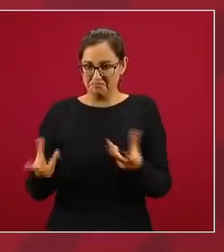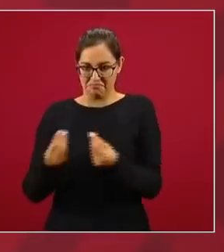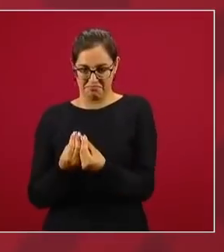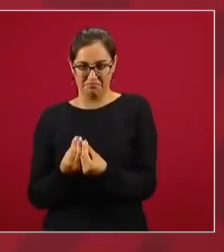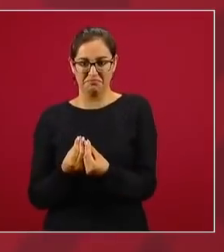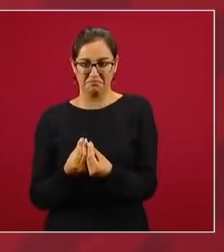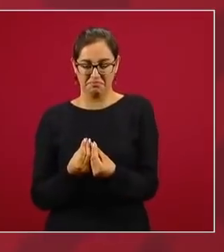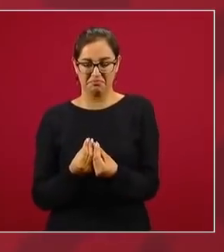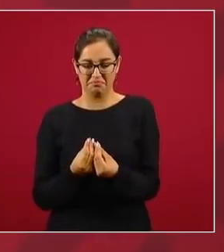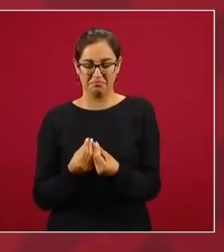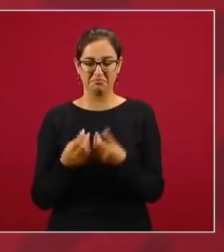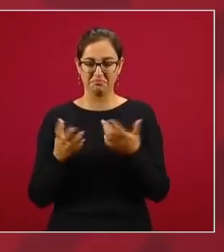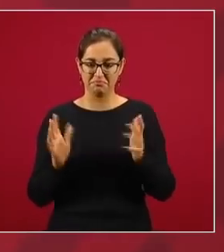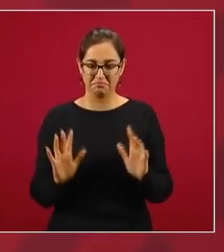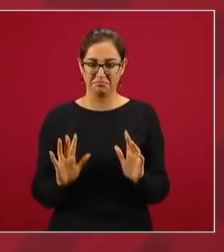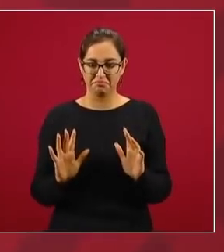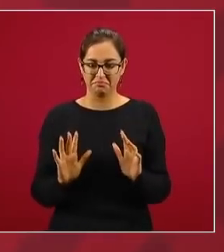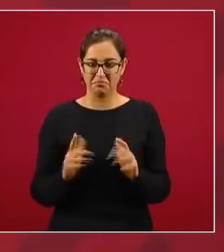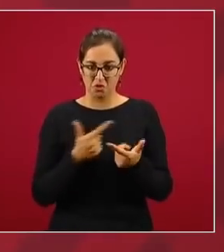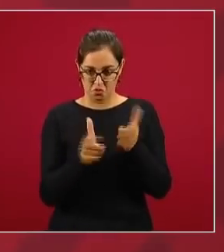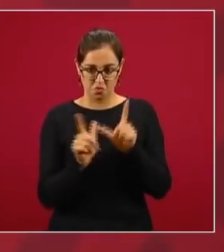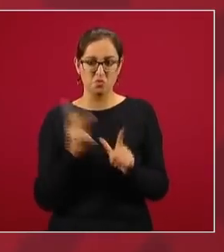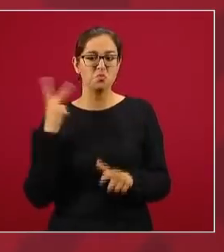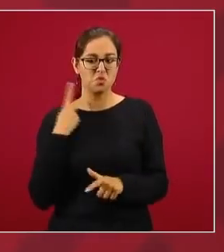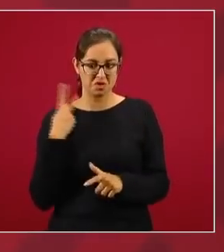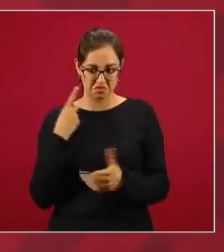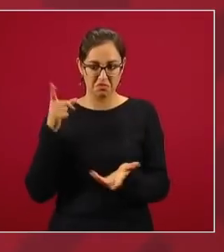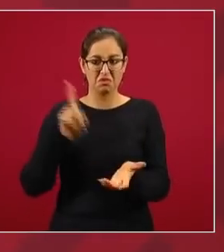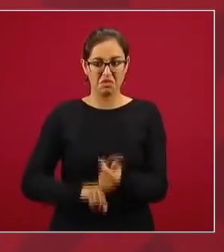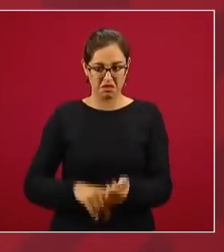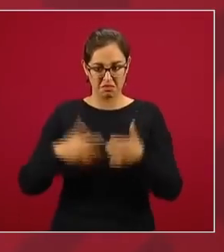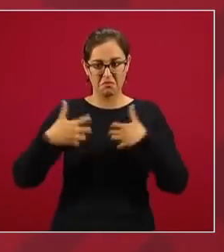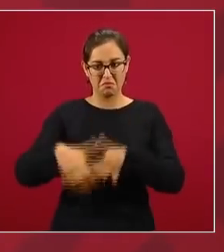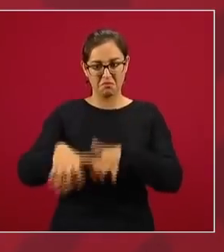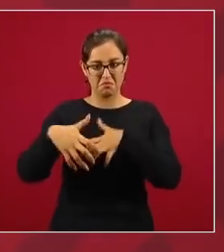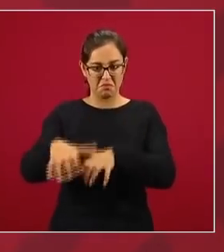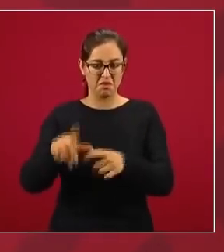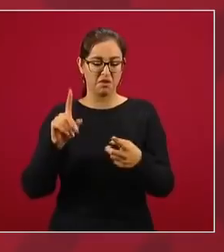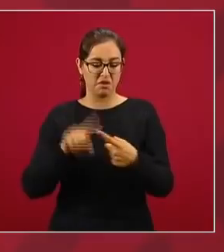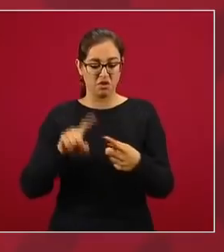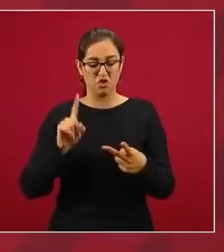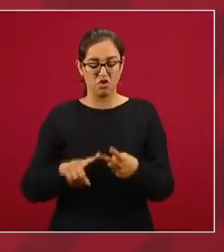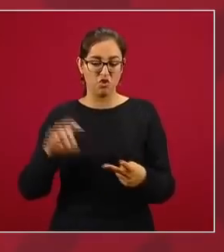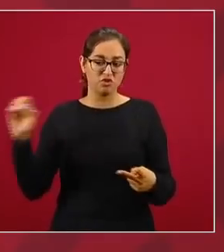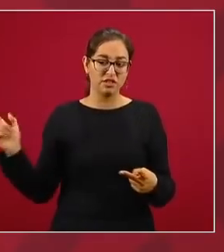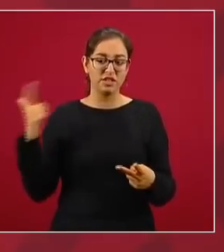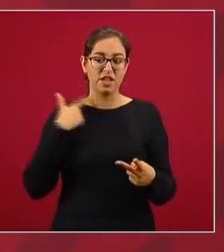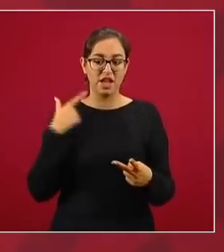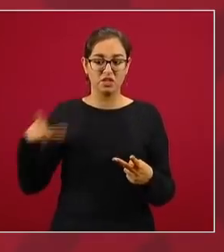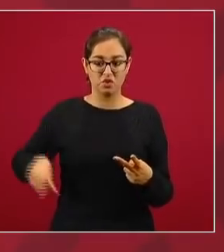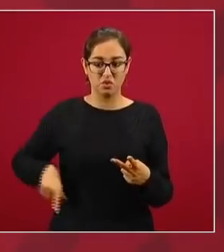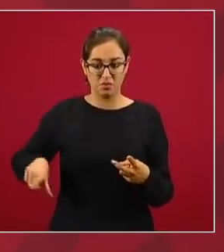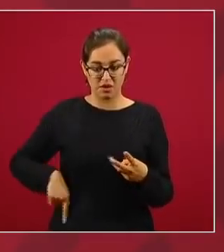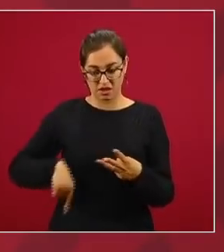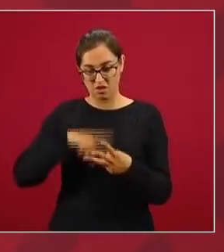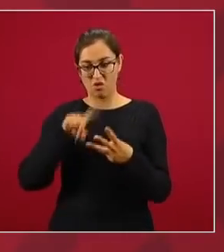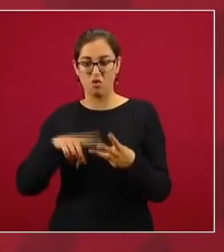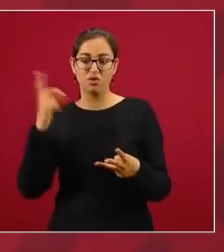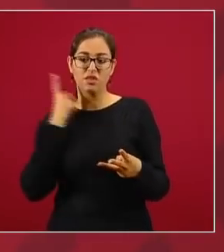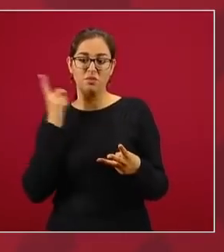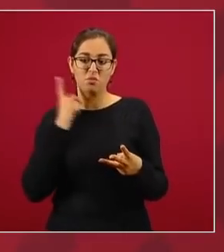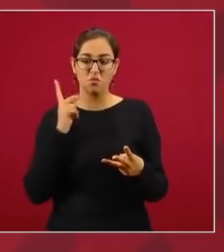los partidos, los dos exgobernadores y un diputado del PAN,